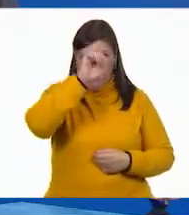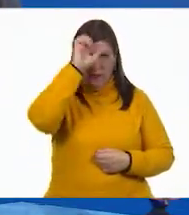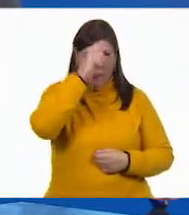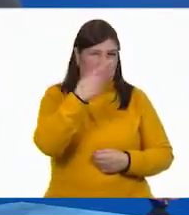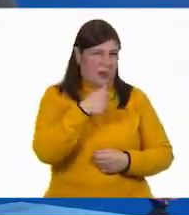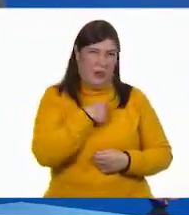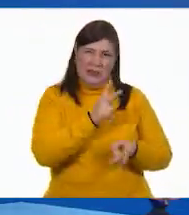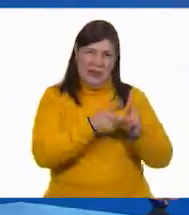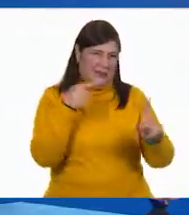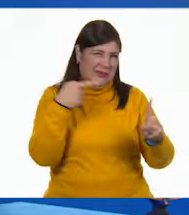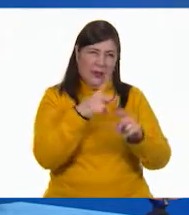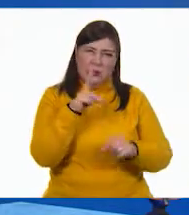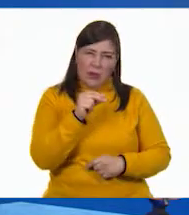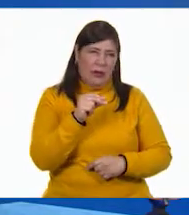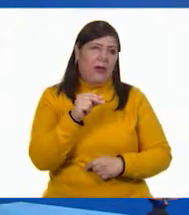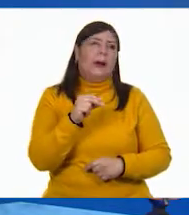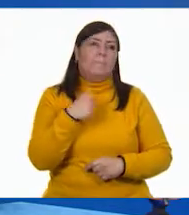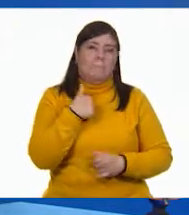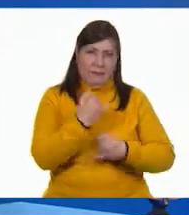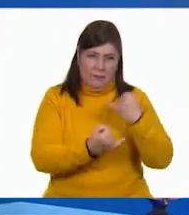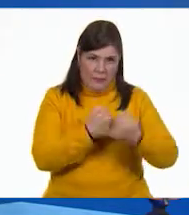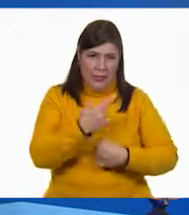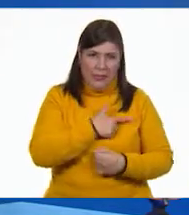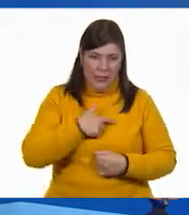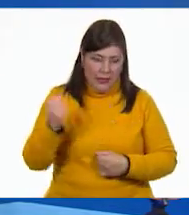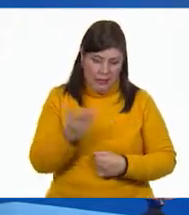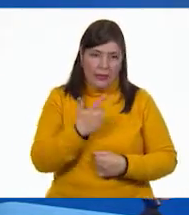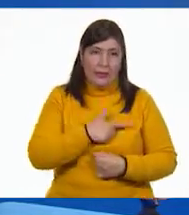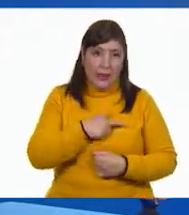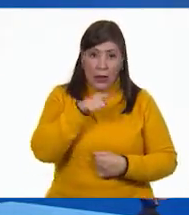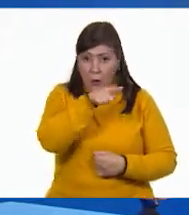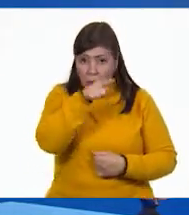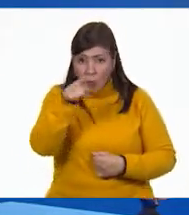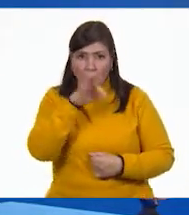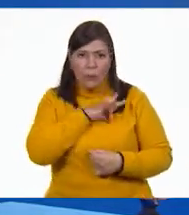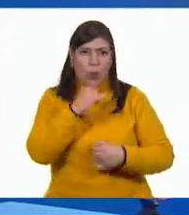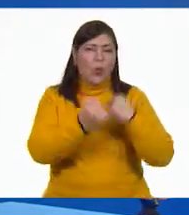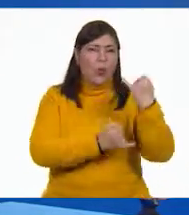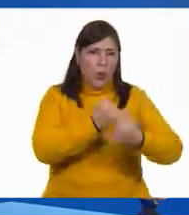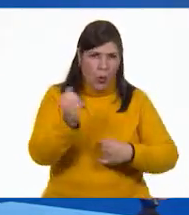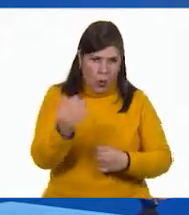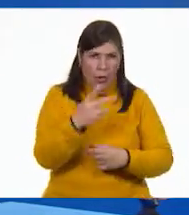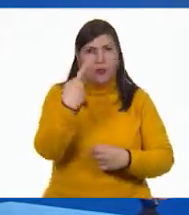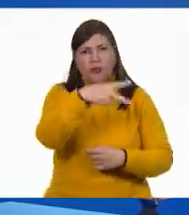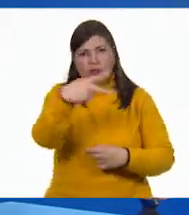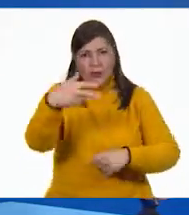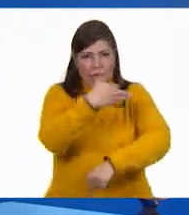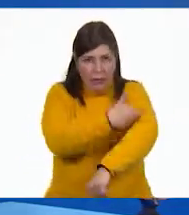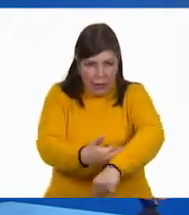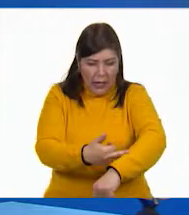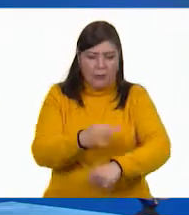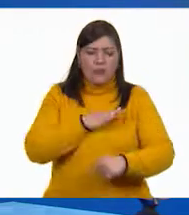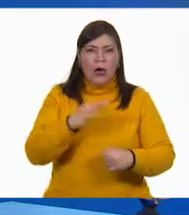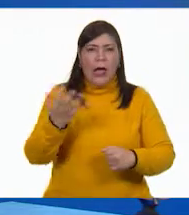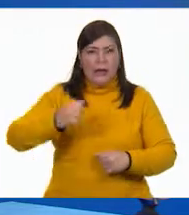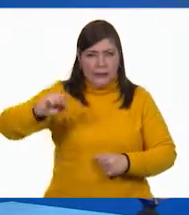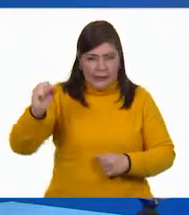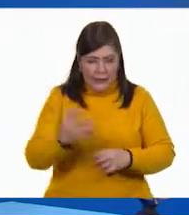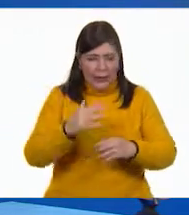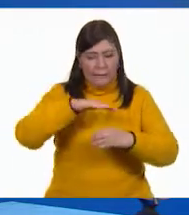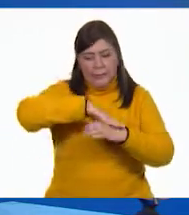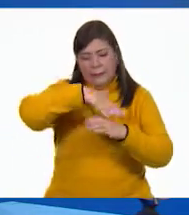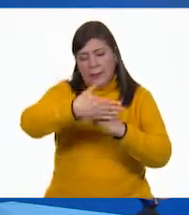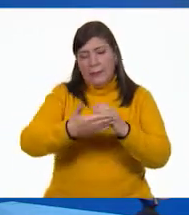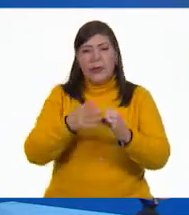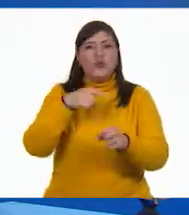hablar de eso. Me gustó mucho el juego del dado. De hecho, tú también puedes jugar en tu casa con tu familia. Es cuestión que tomen un dado y le asignen a